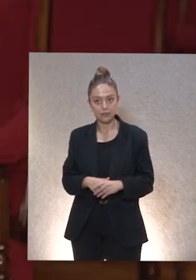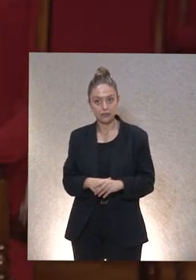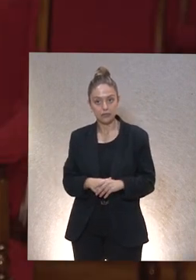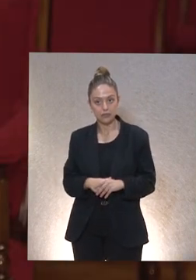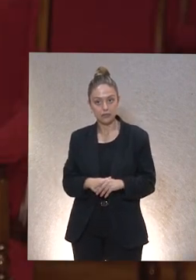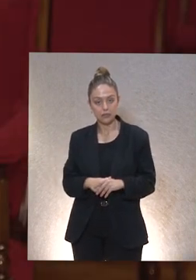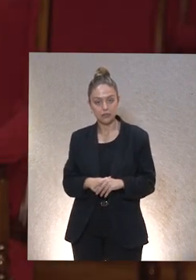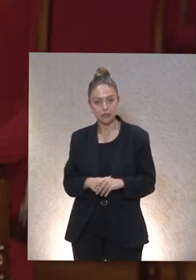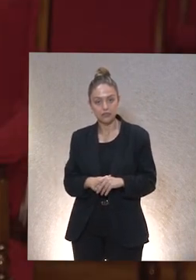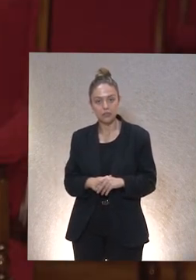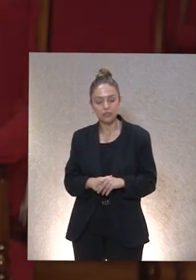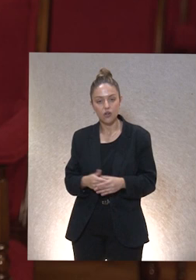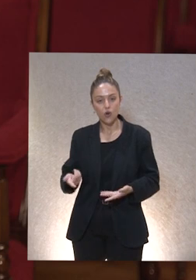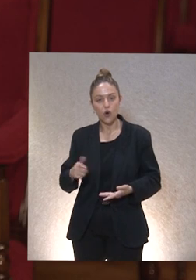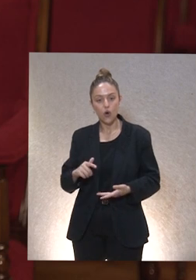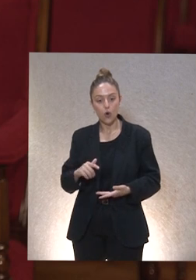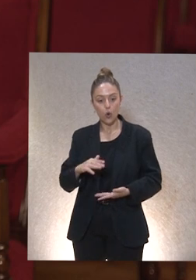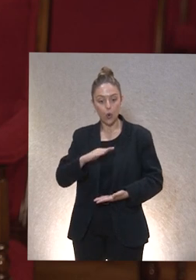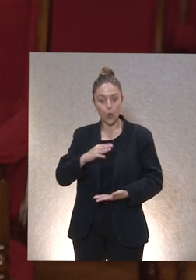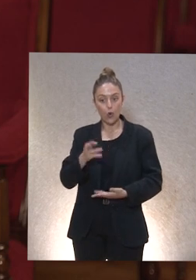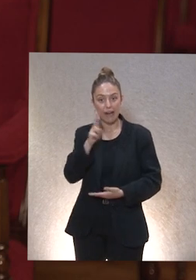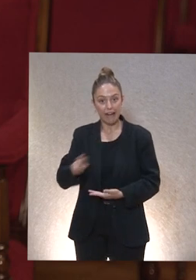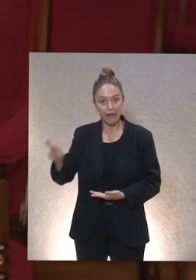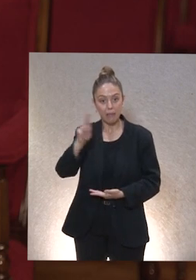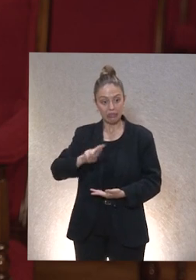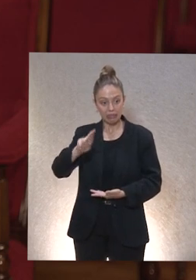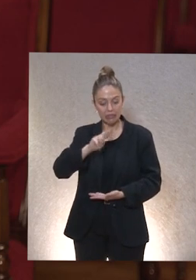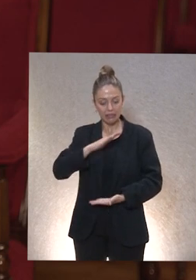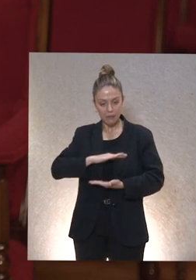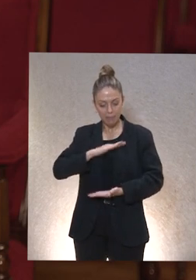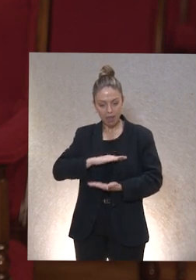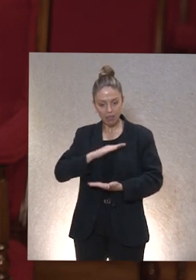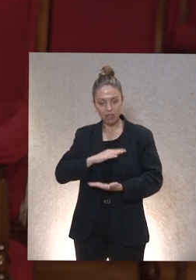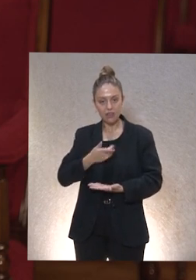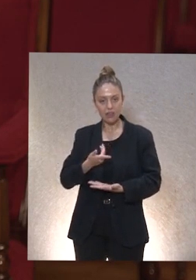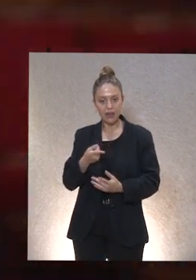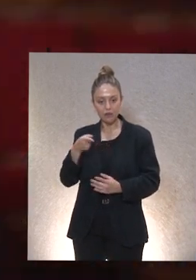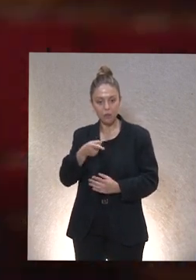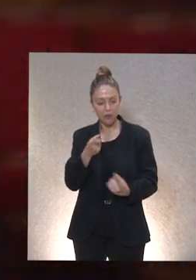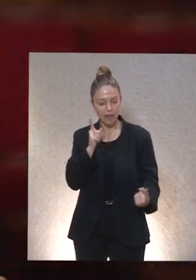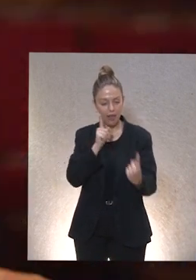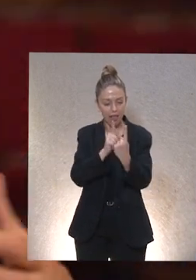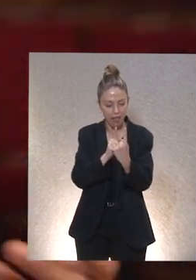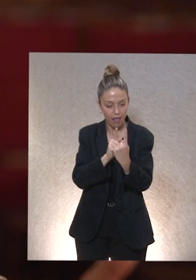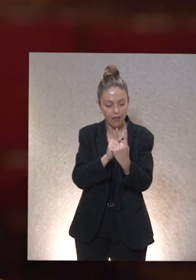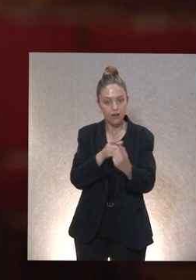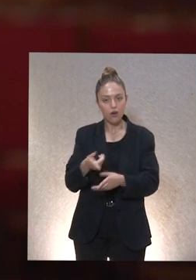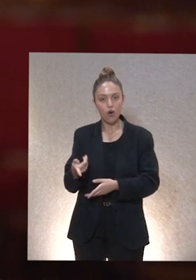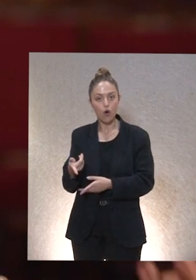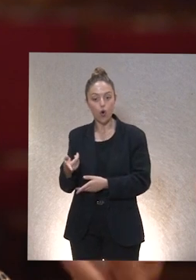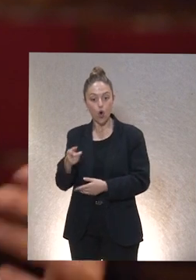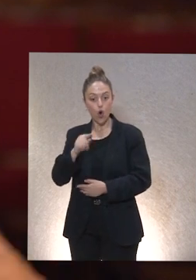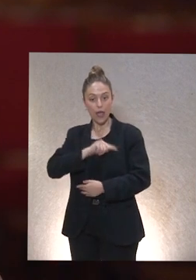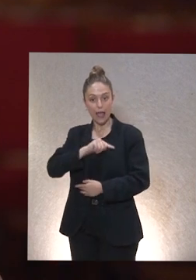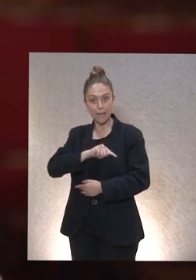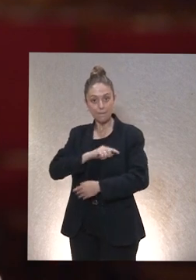la capacidad de repetir, sin que eso suponga una desconexión con la persona. O la de manejar las emociones